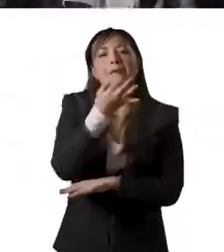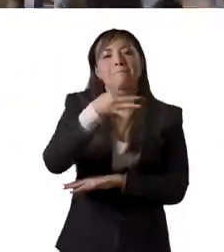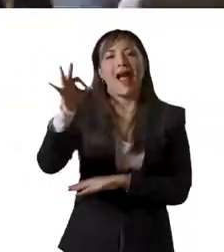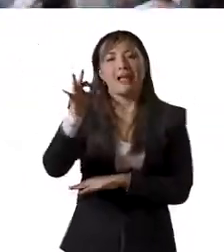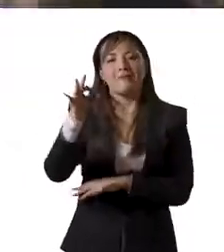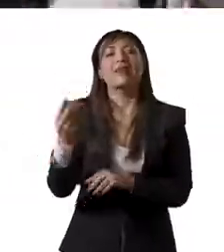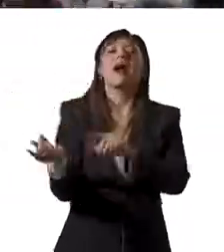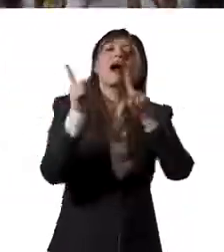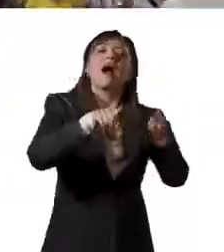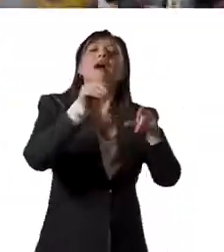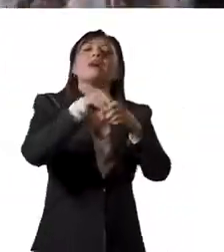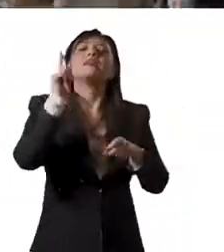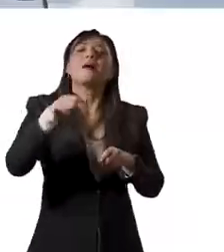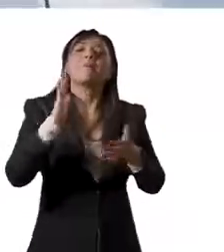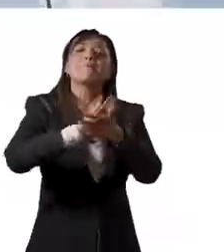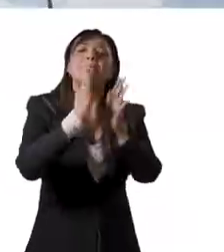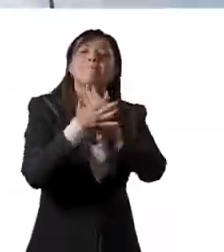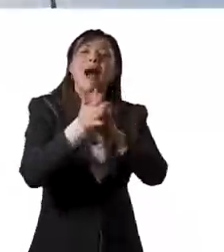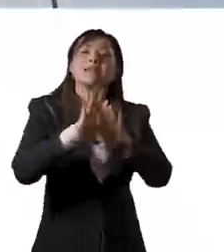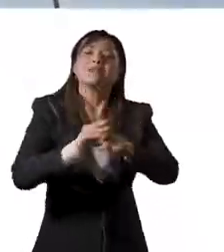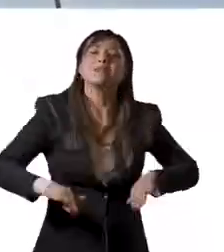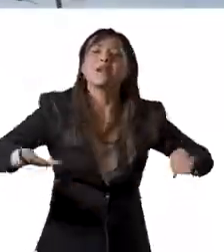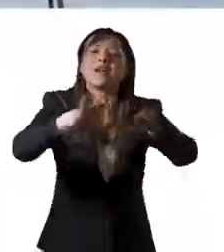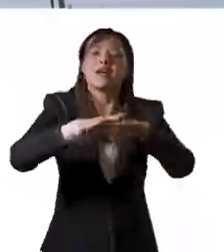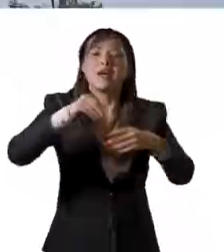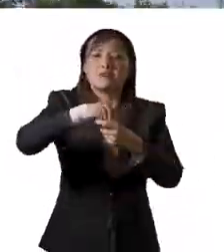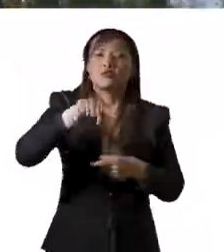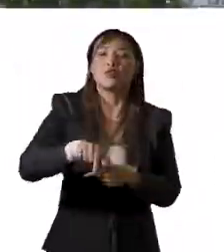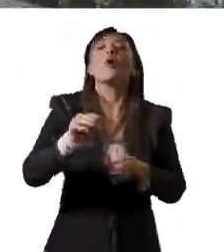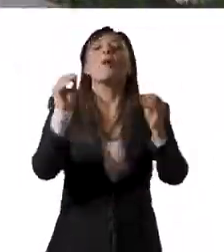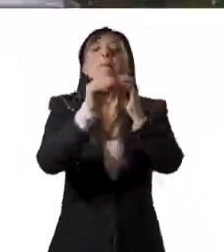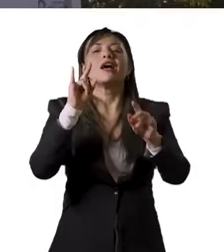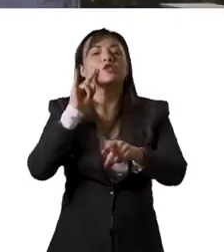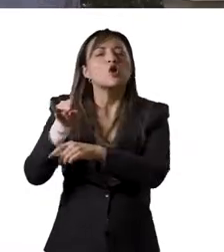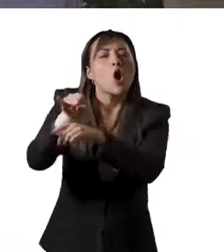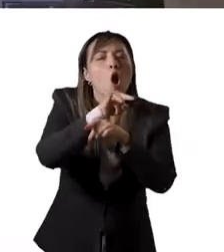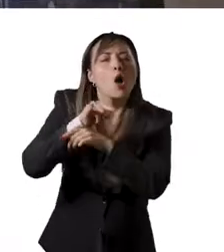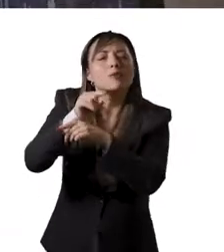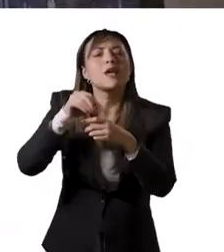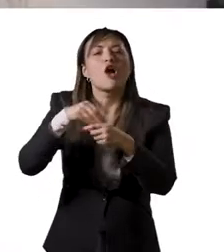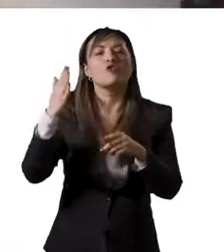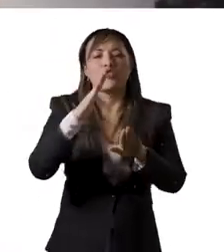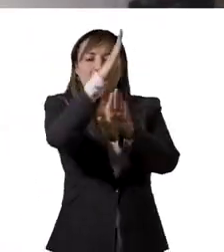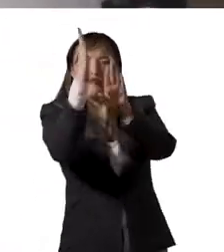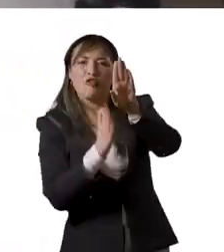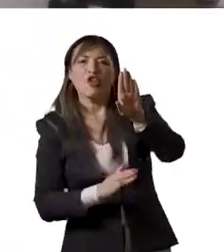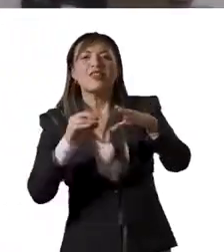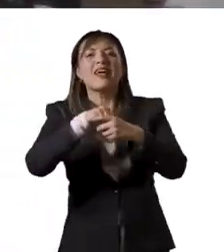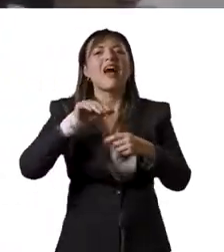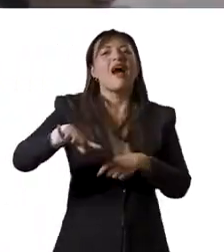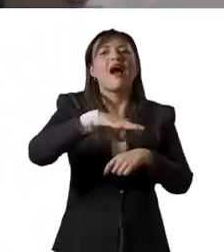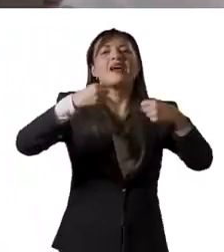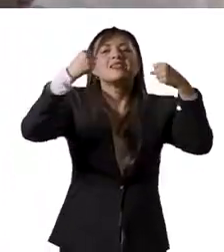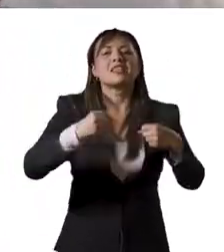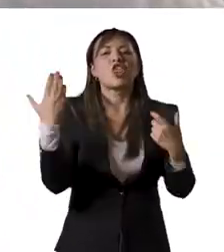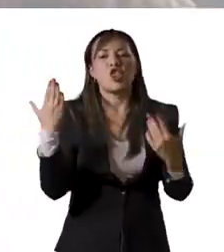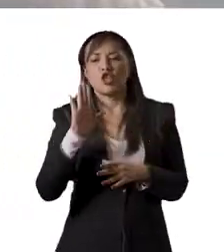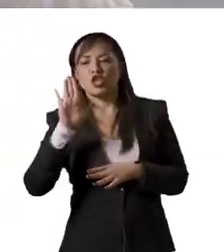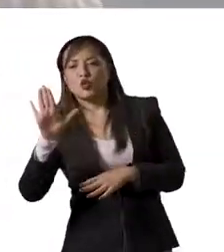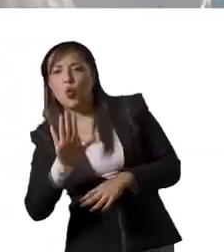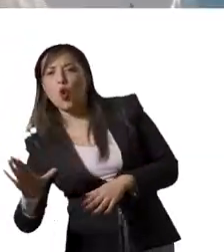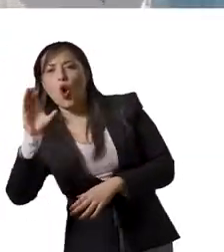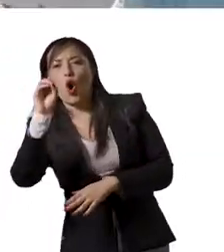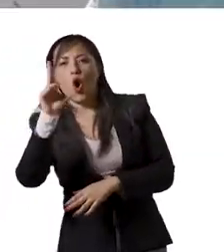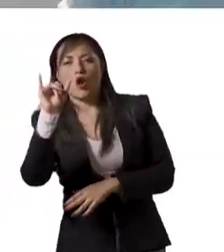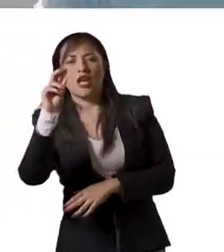Conocimiento de la Sede Palmira, el Laboratorio de Paz Territorial de la Sede de La Paz, el Observatorio de Frontera, Territorio y